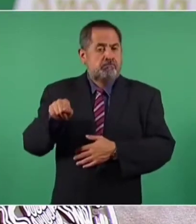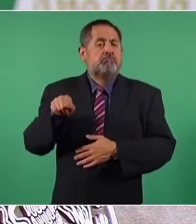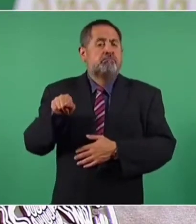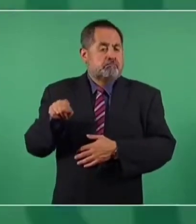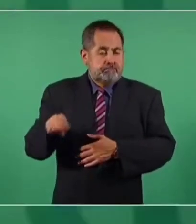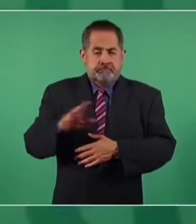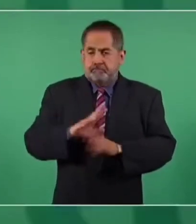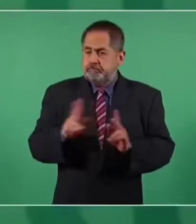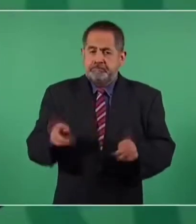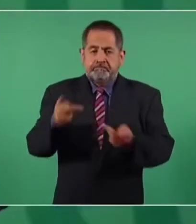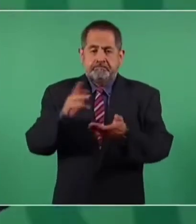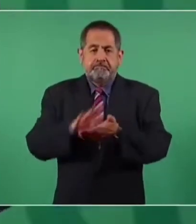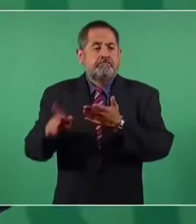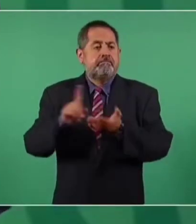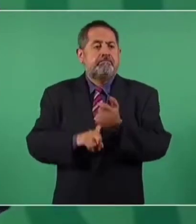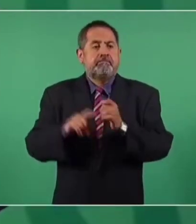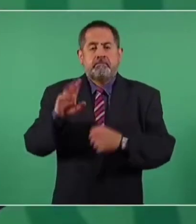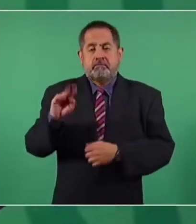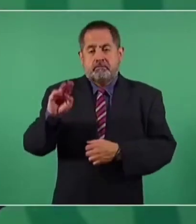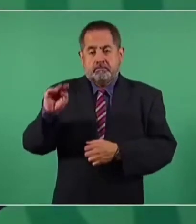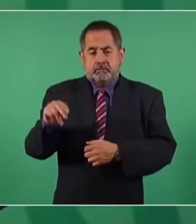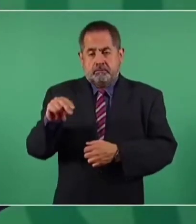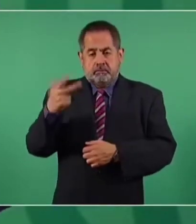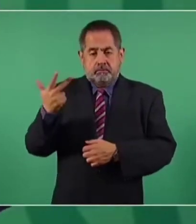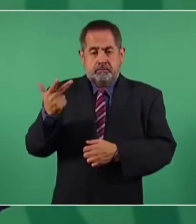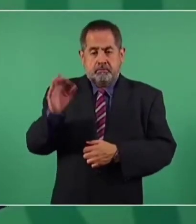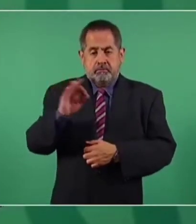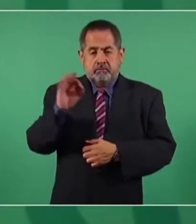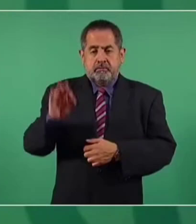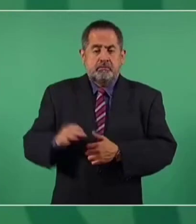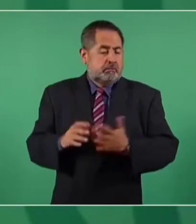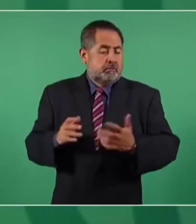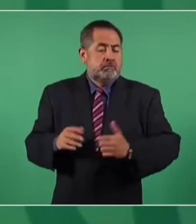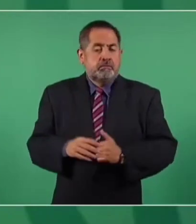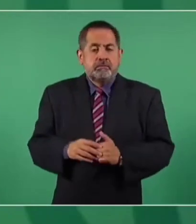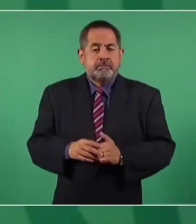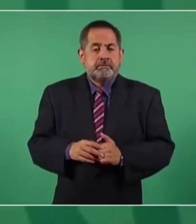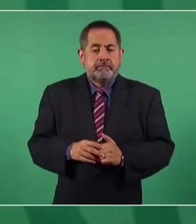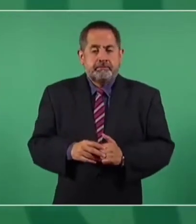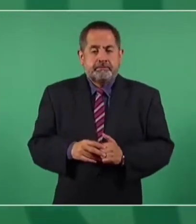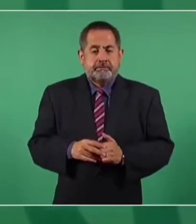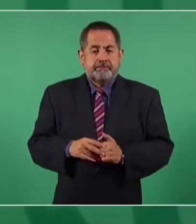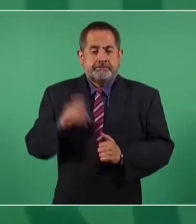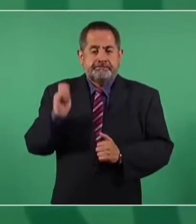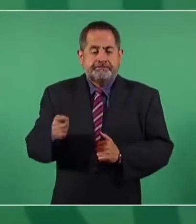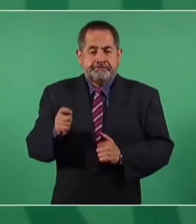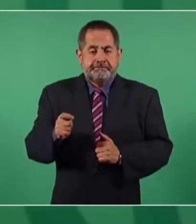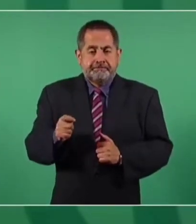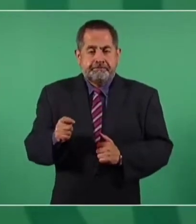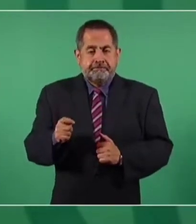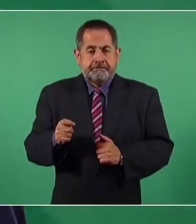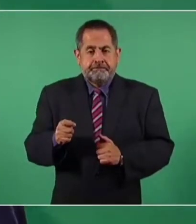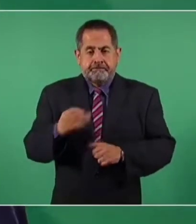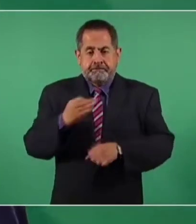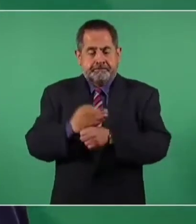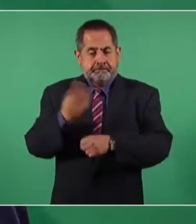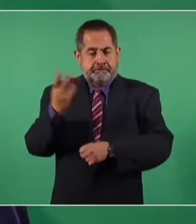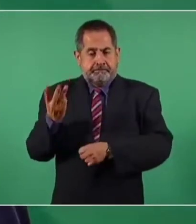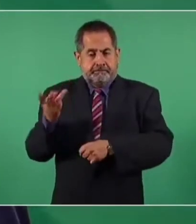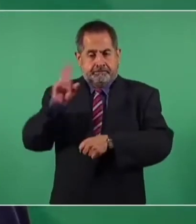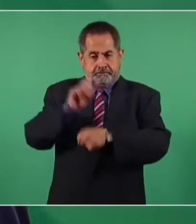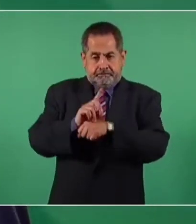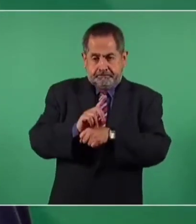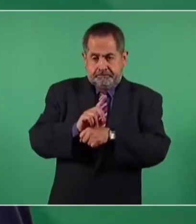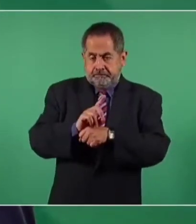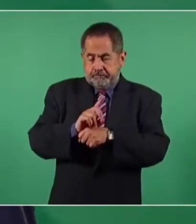es decir, el 98%. En promedio, en estos tres días de prueba,